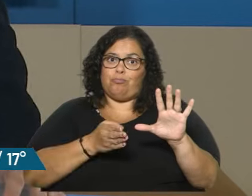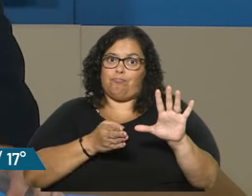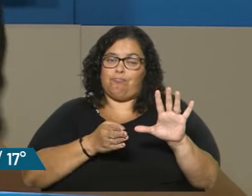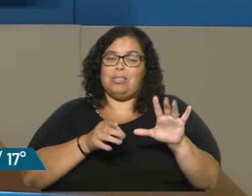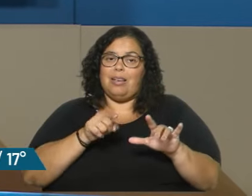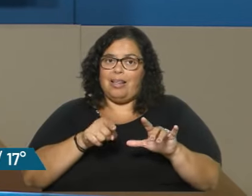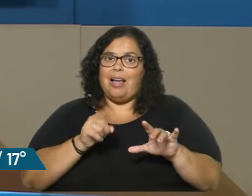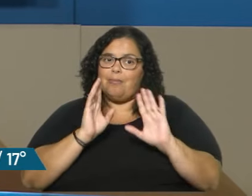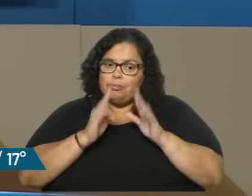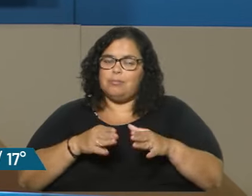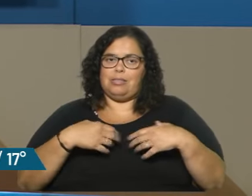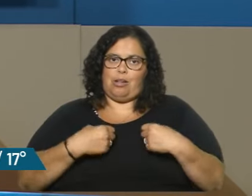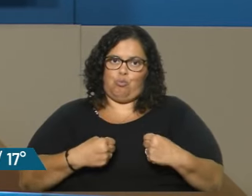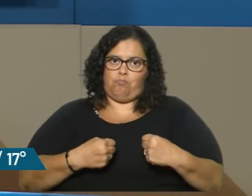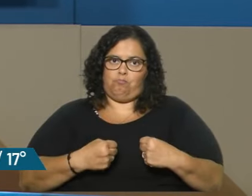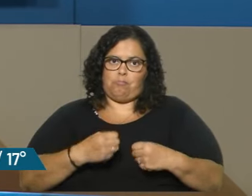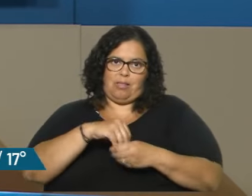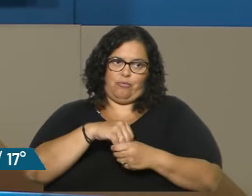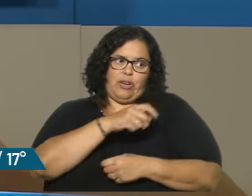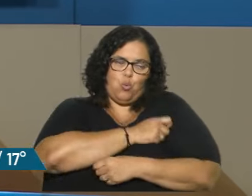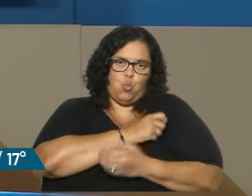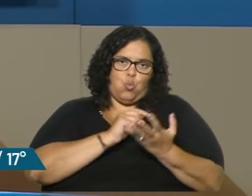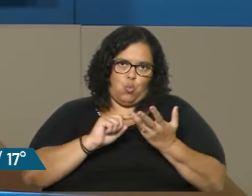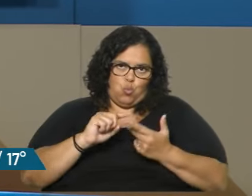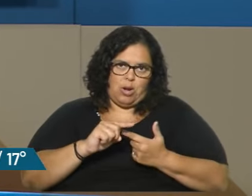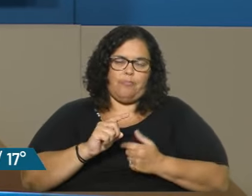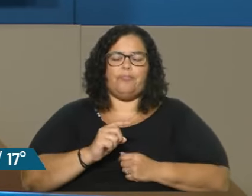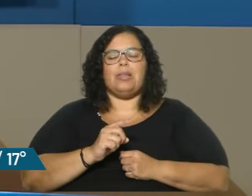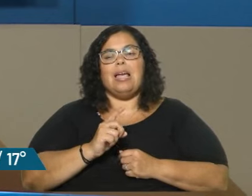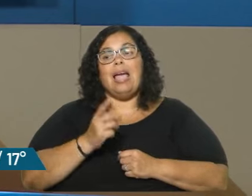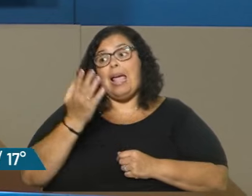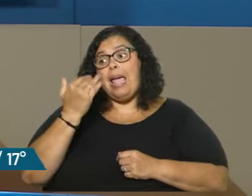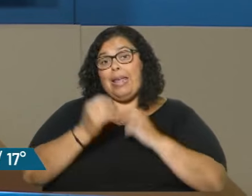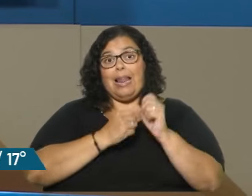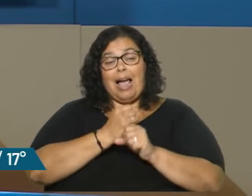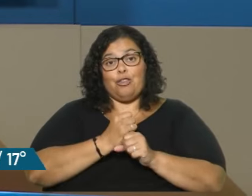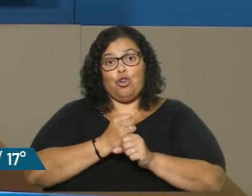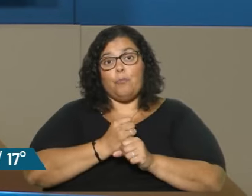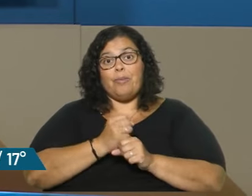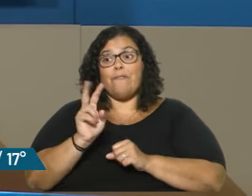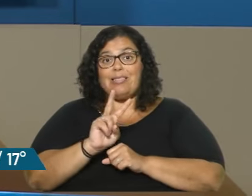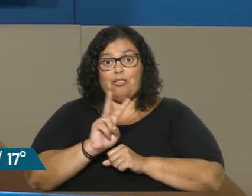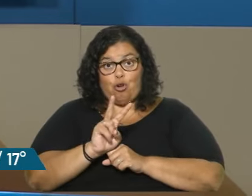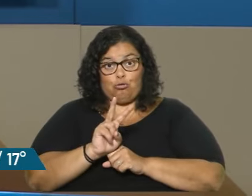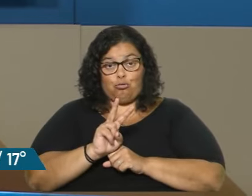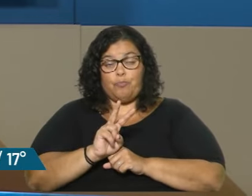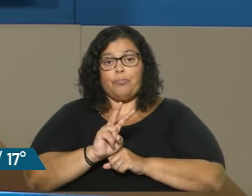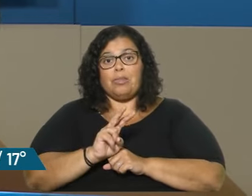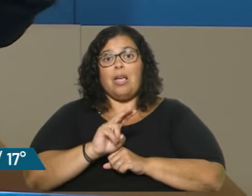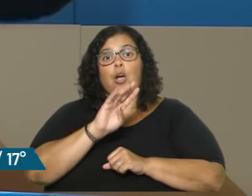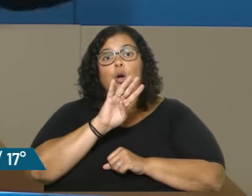mucho más. Porque, ¿qué pasa? En el 2022, que fueron 440 millones de dólares en el último año,